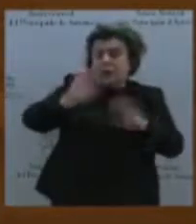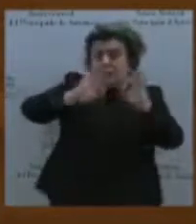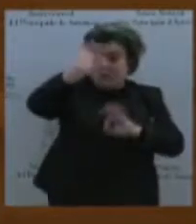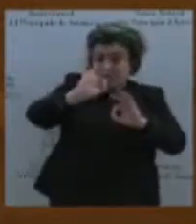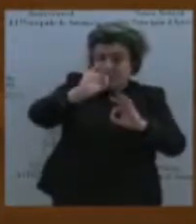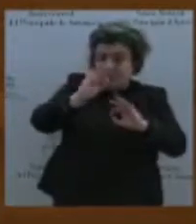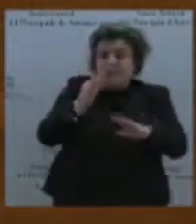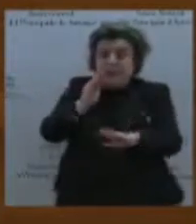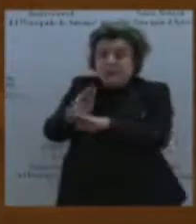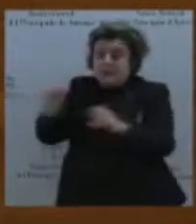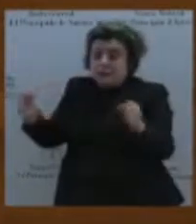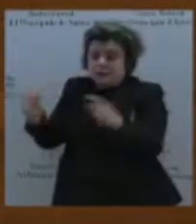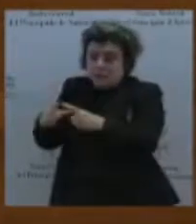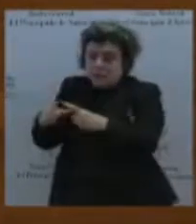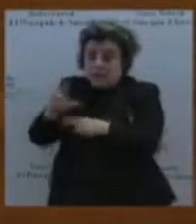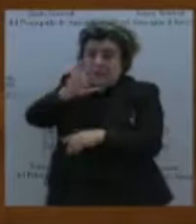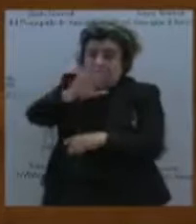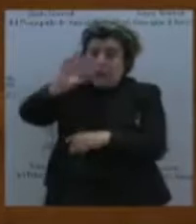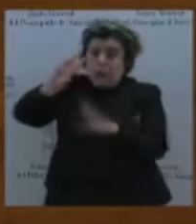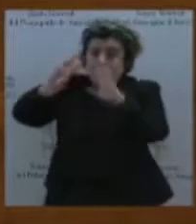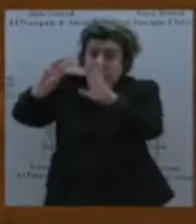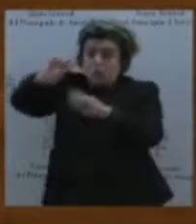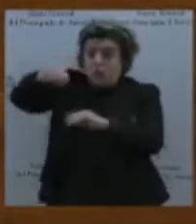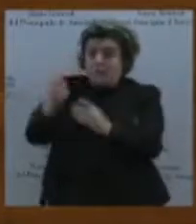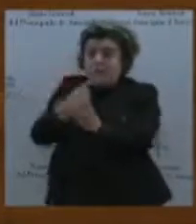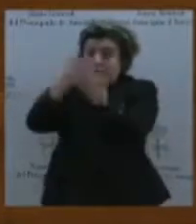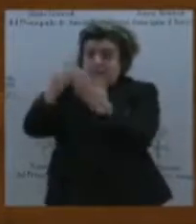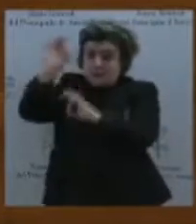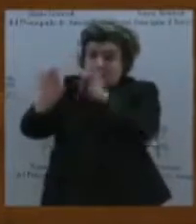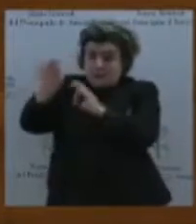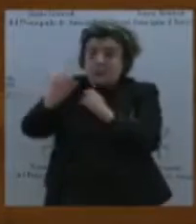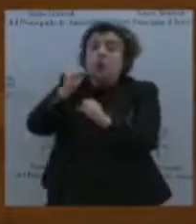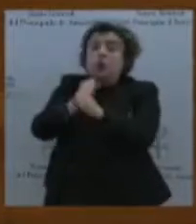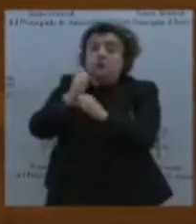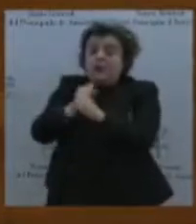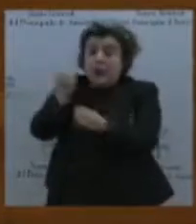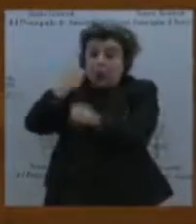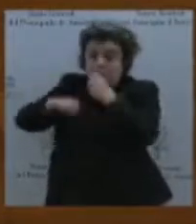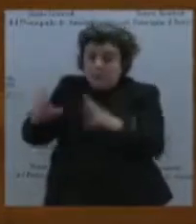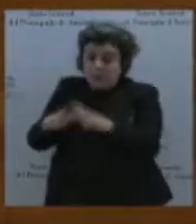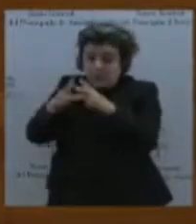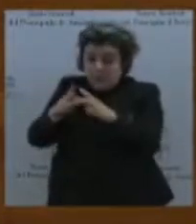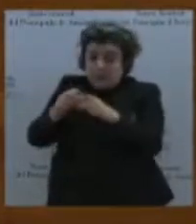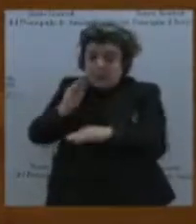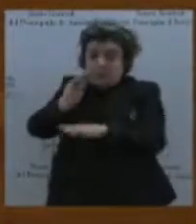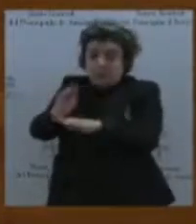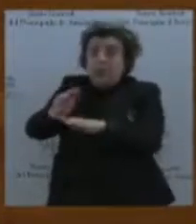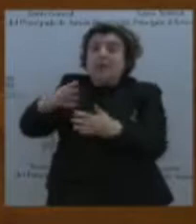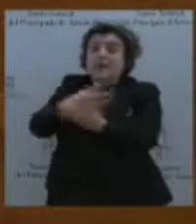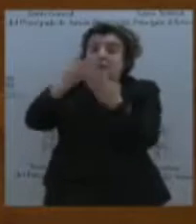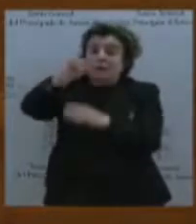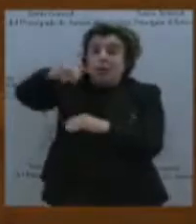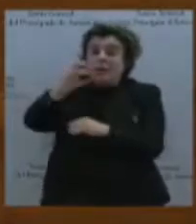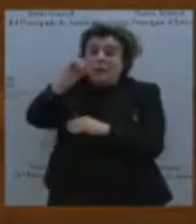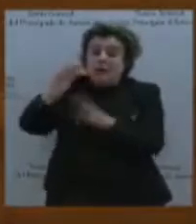,16%, Trabajo y Economía Social, 19,02% y el resto se repartirán Economía,